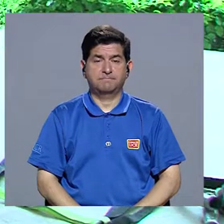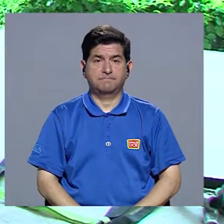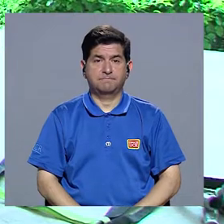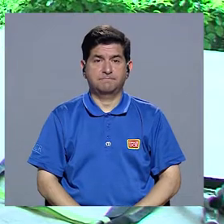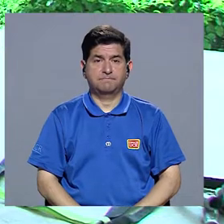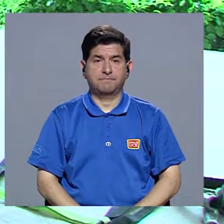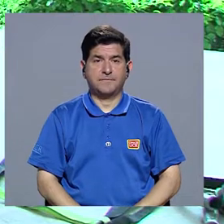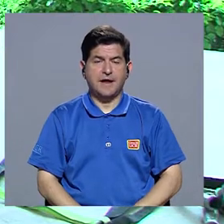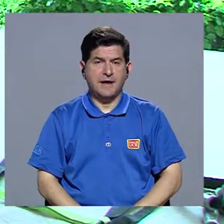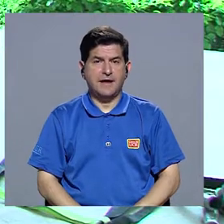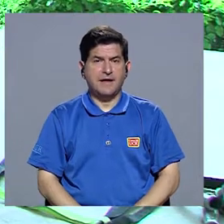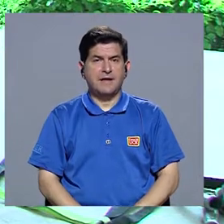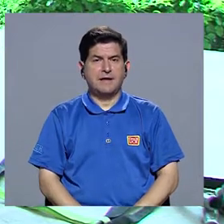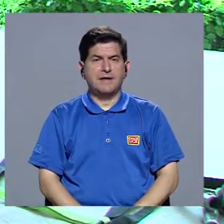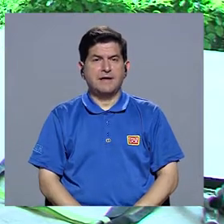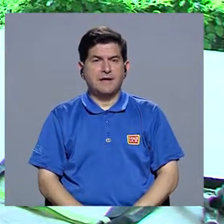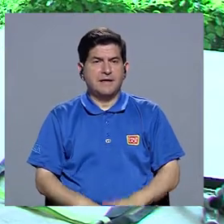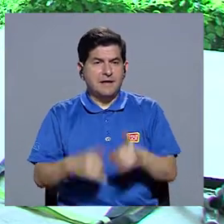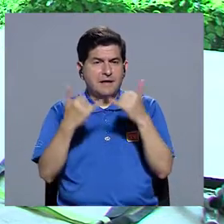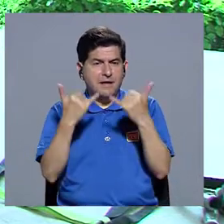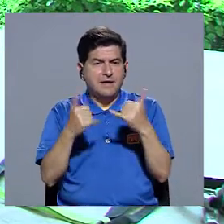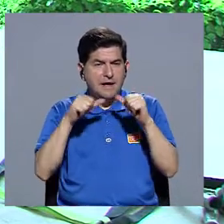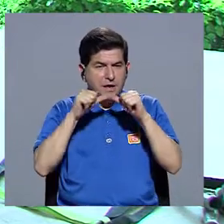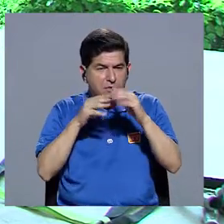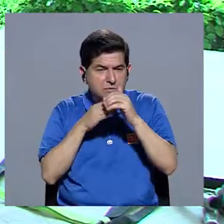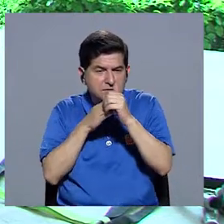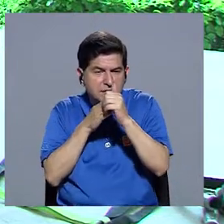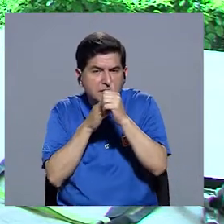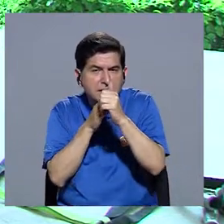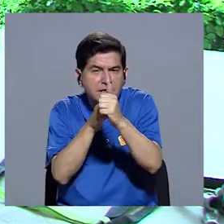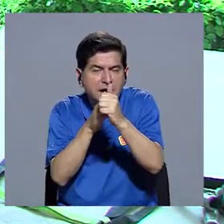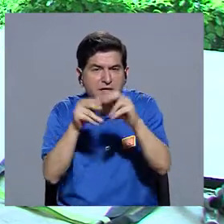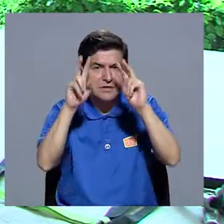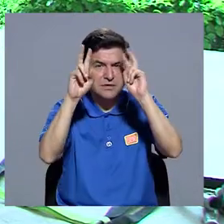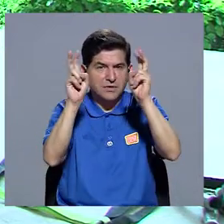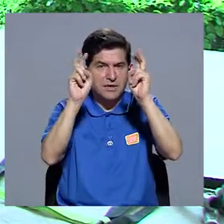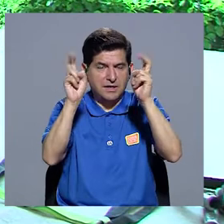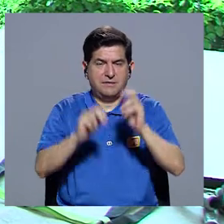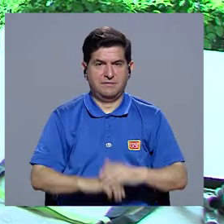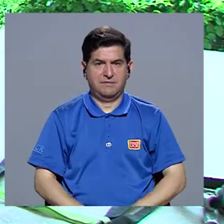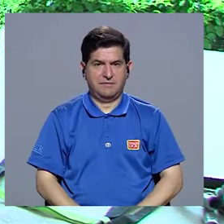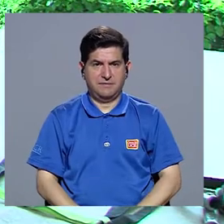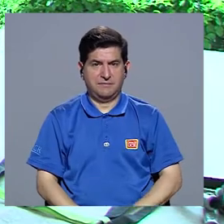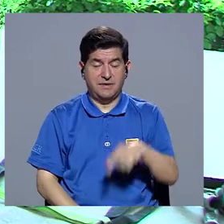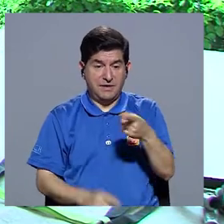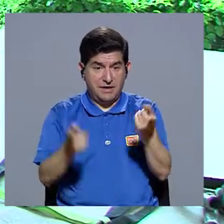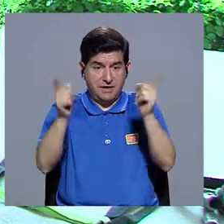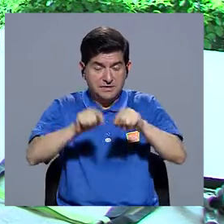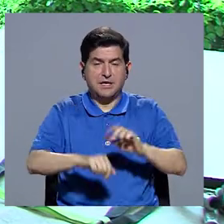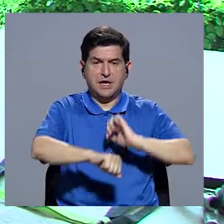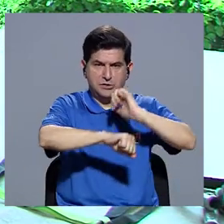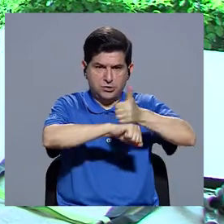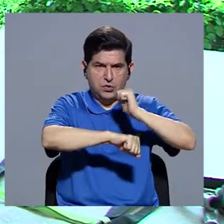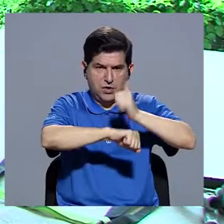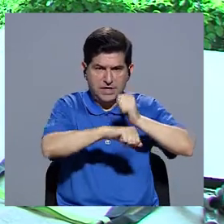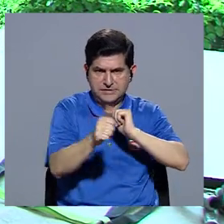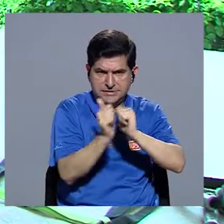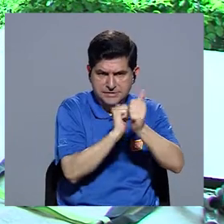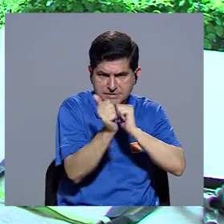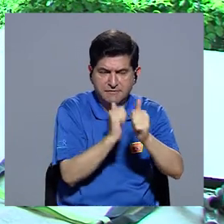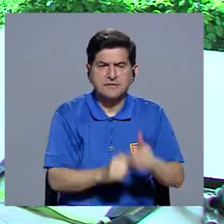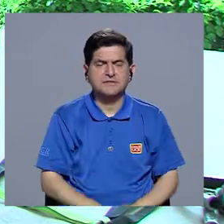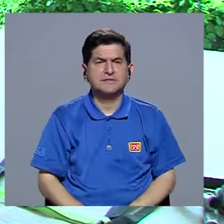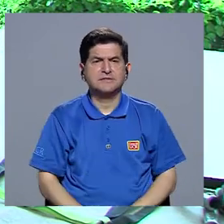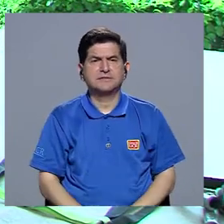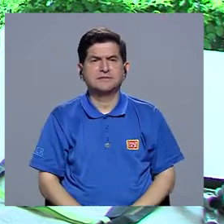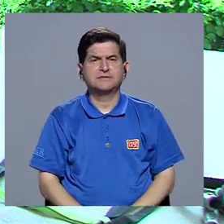Y bueno, ya para seguirnos guiando un poquito más para el tema que tenemos, ¿verdad?, de la prescripción de ejercicios. Tal